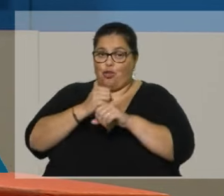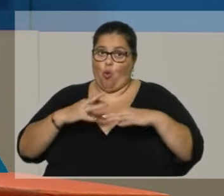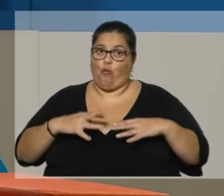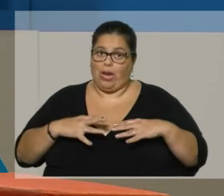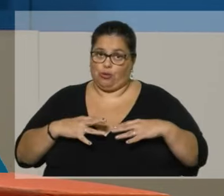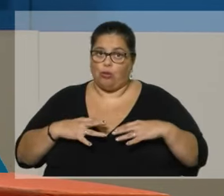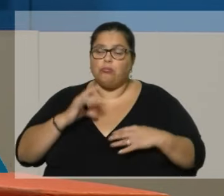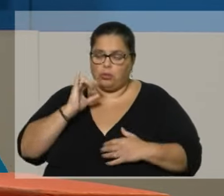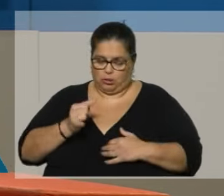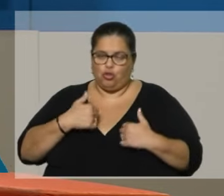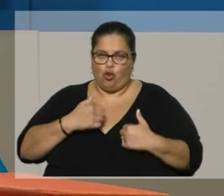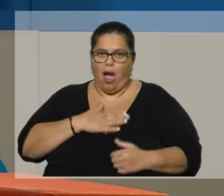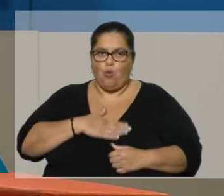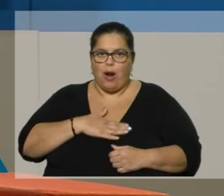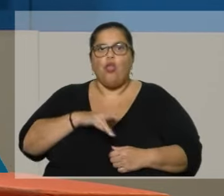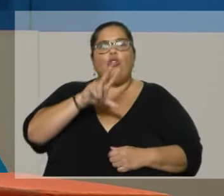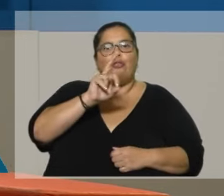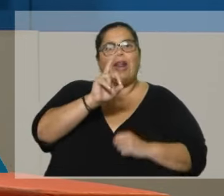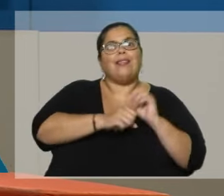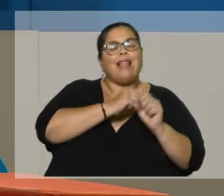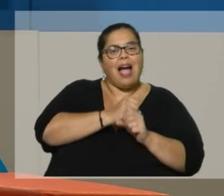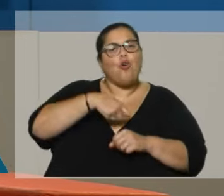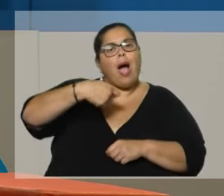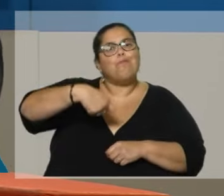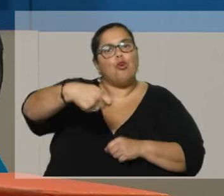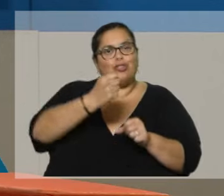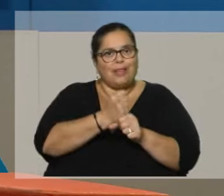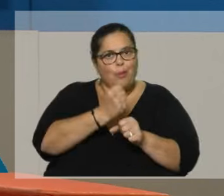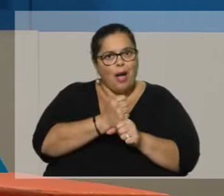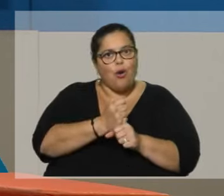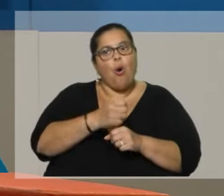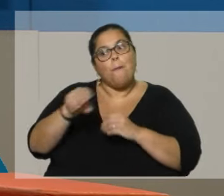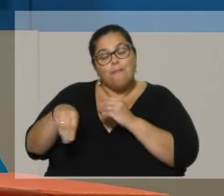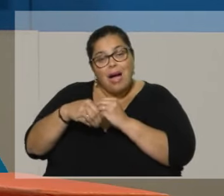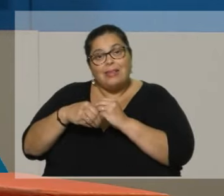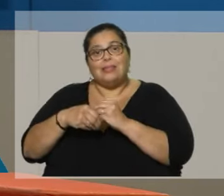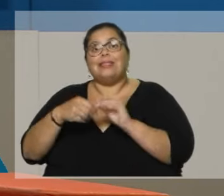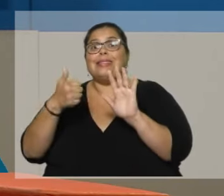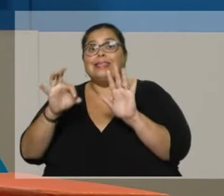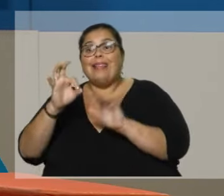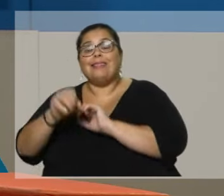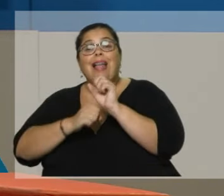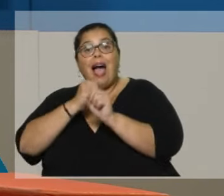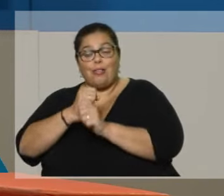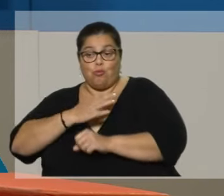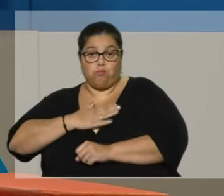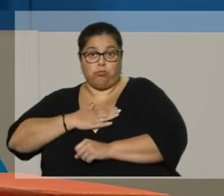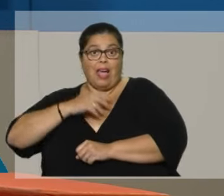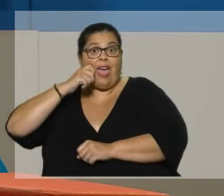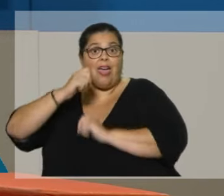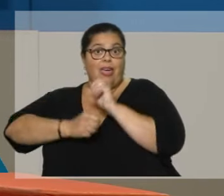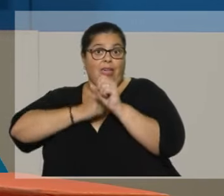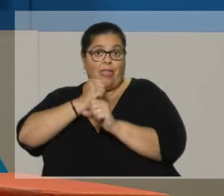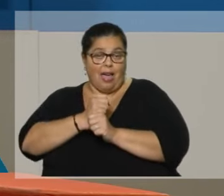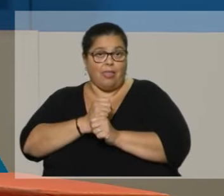fue siempre, con 30 años de aportes y cotizar los mejores 15 como era antes y